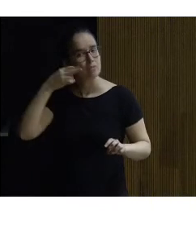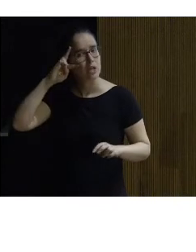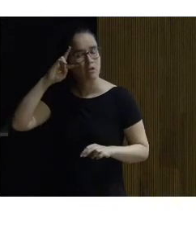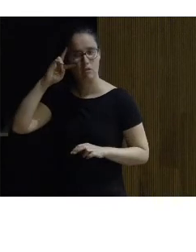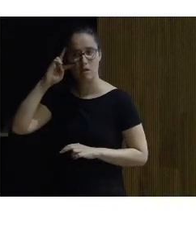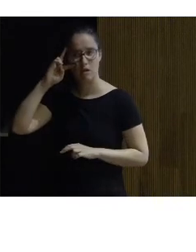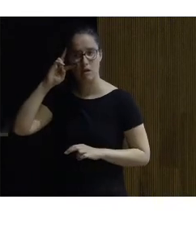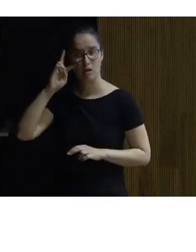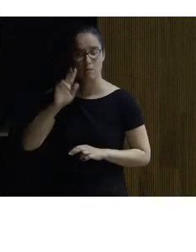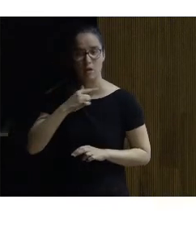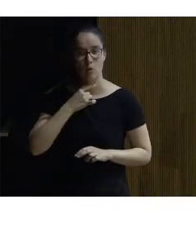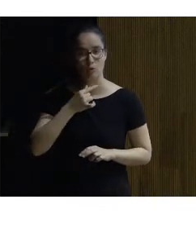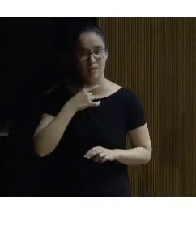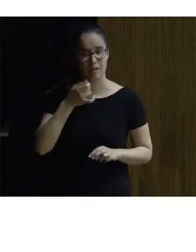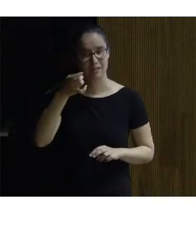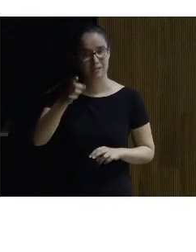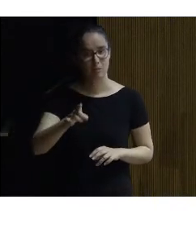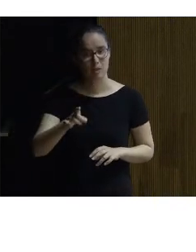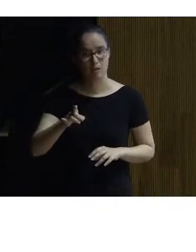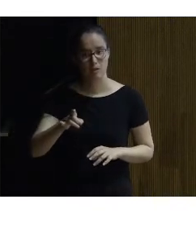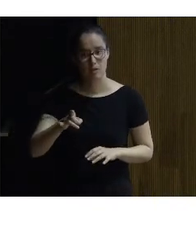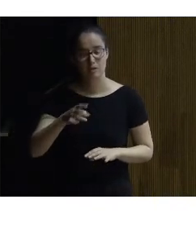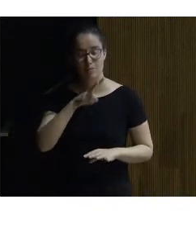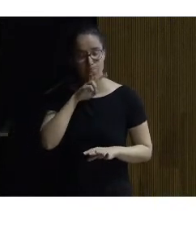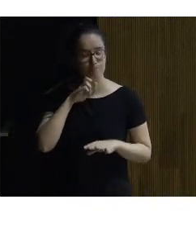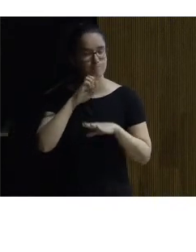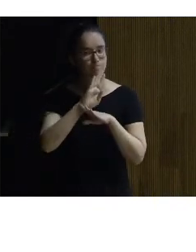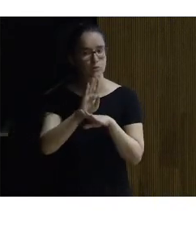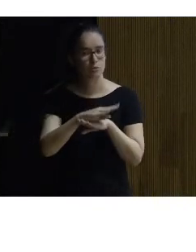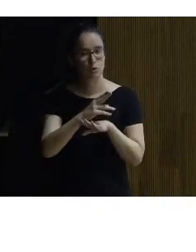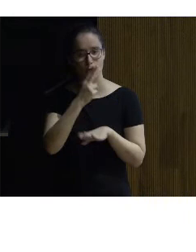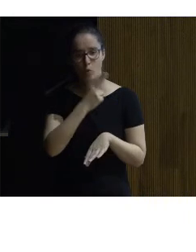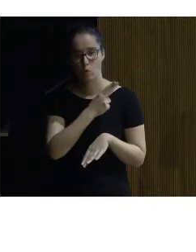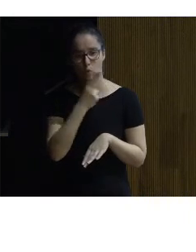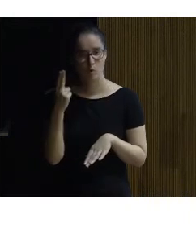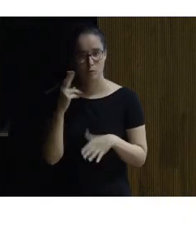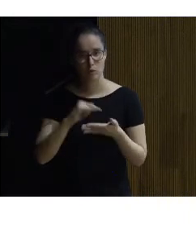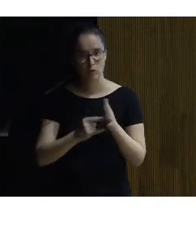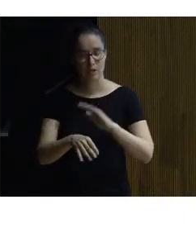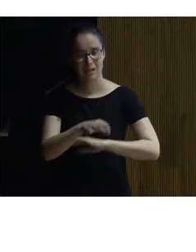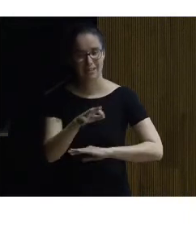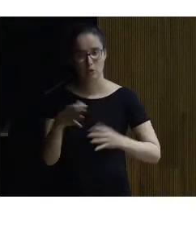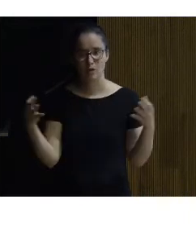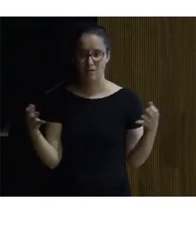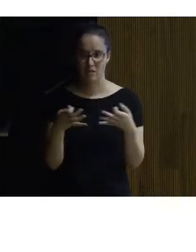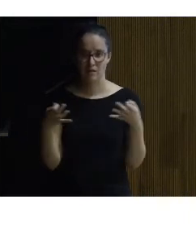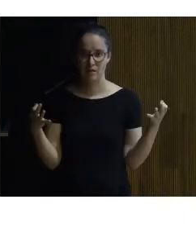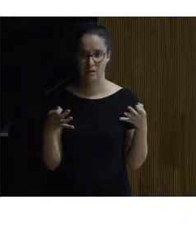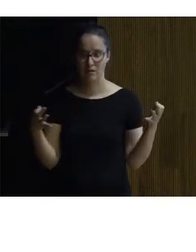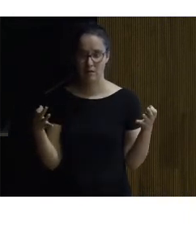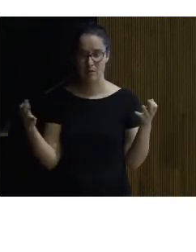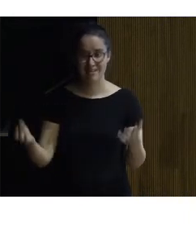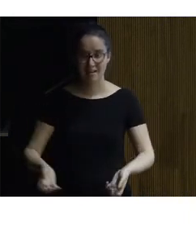me gustaría que también se conservara con el compromiso de que la arquitectura tuviera esa